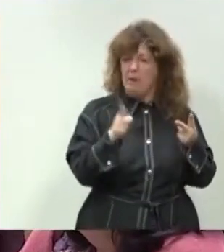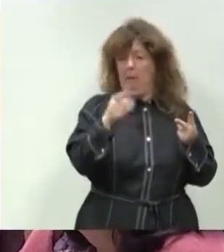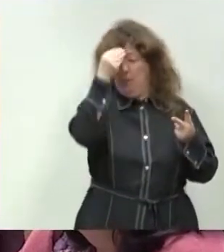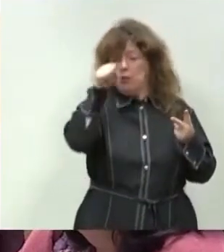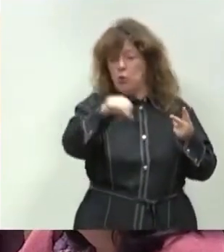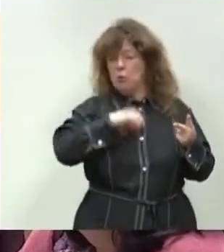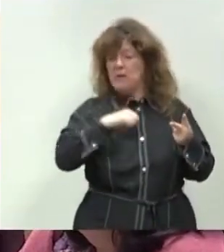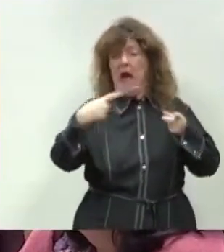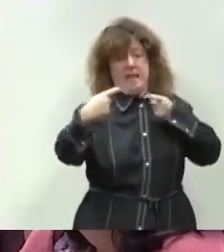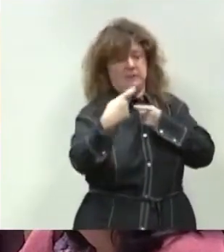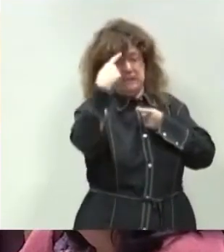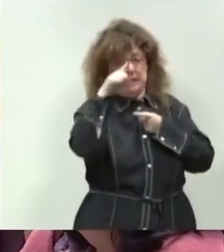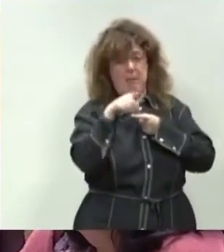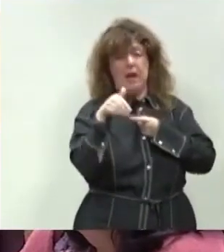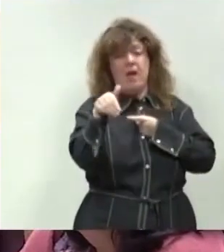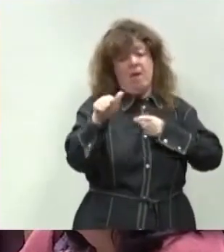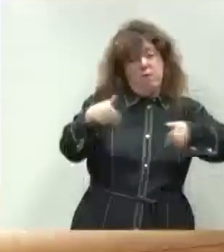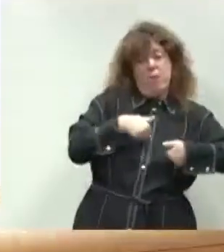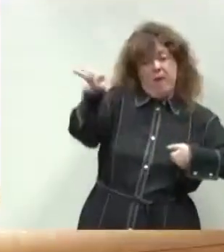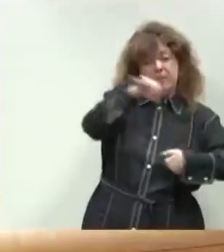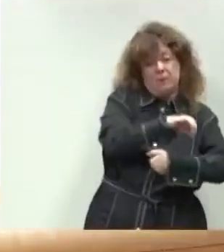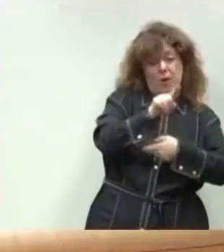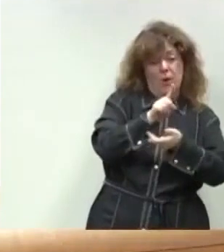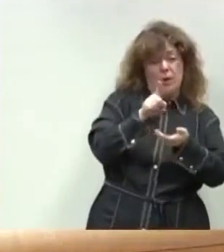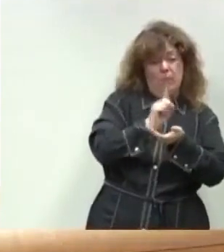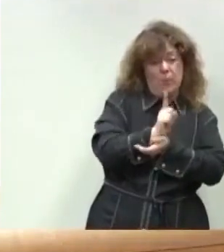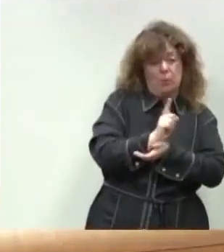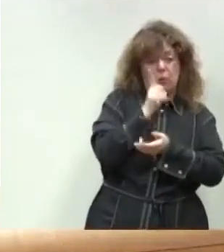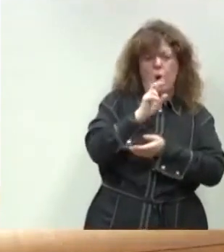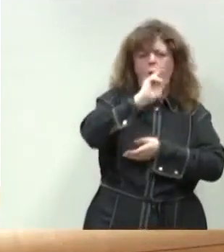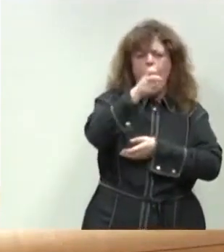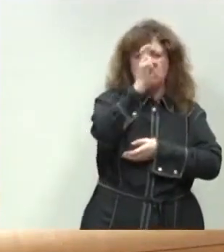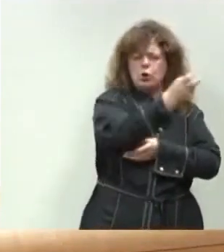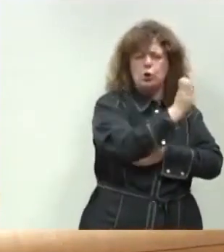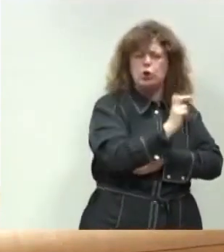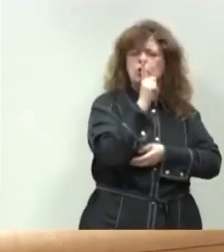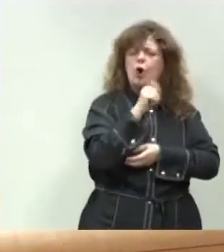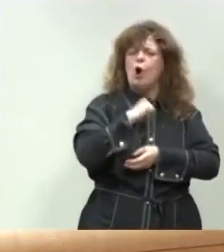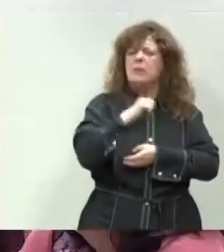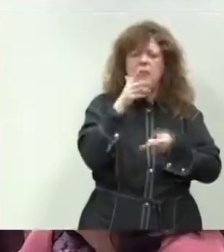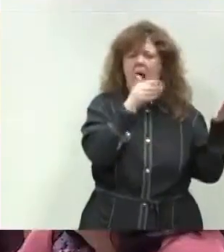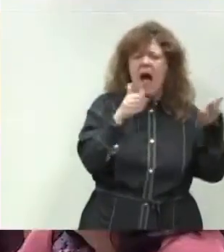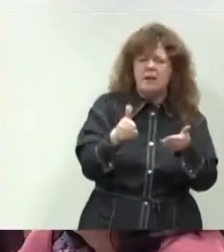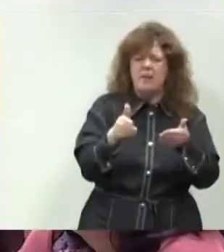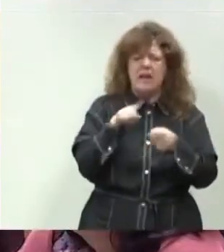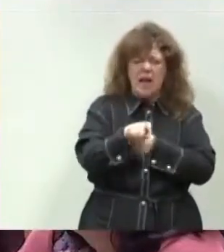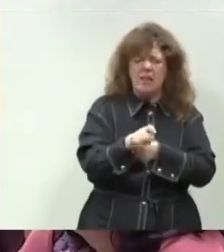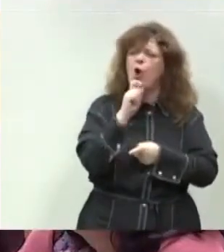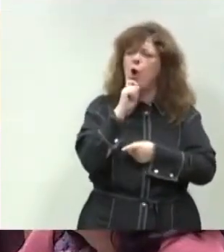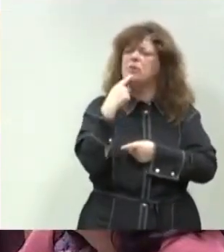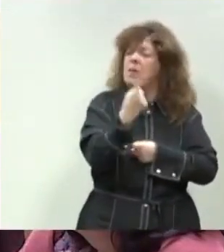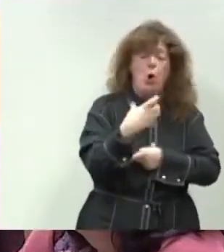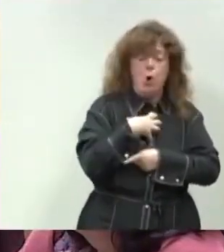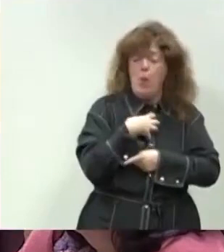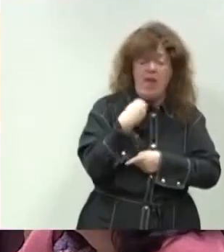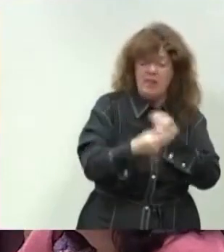mucha enemistad, porque ya sabe que va a tener que volver pronto, o de otros hospitales que no están capacitados para atender al cáncer, no se lo va a decir porque no